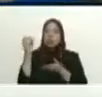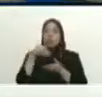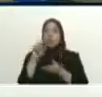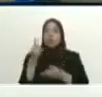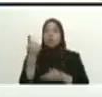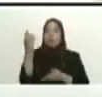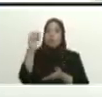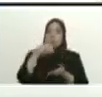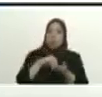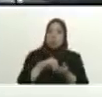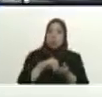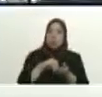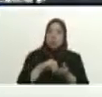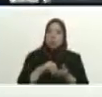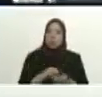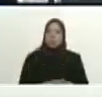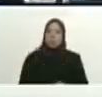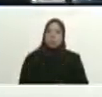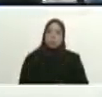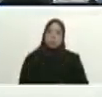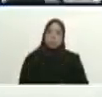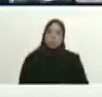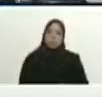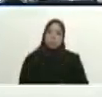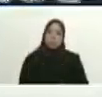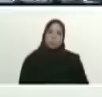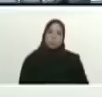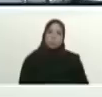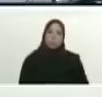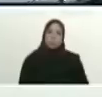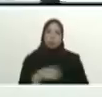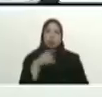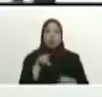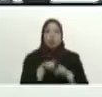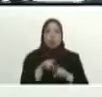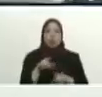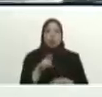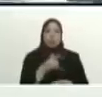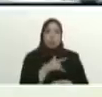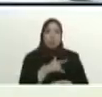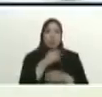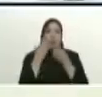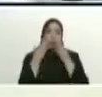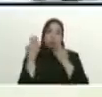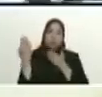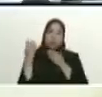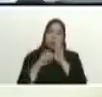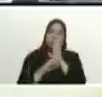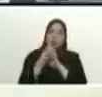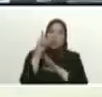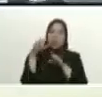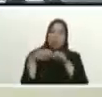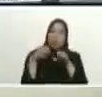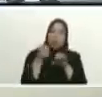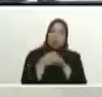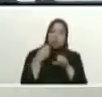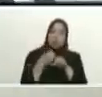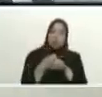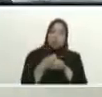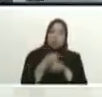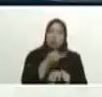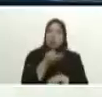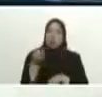allí con el presidente Lula da Silva desarrollamos una jornada de trabajo de